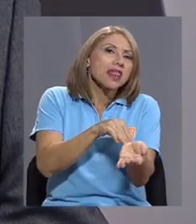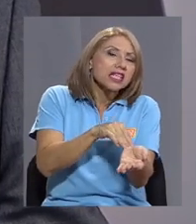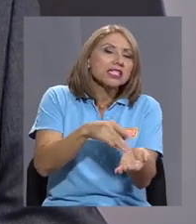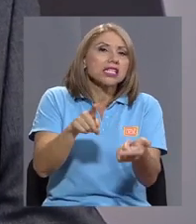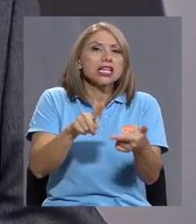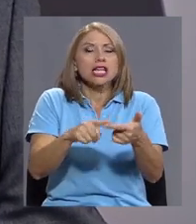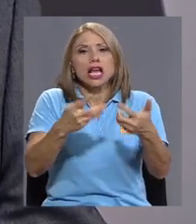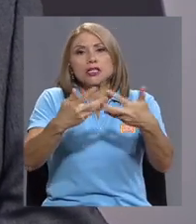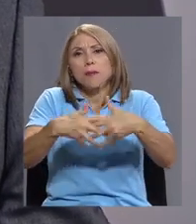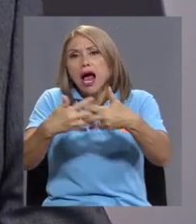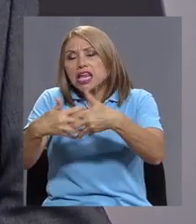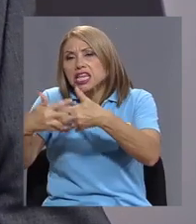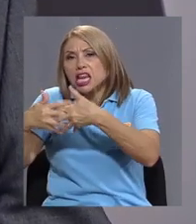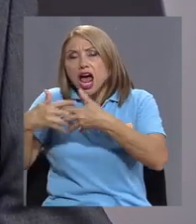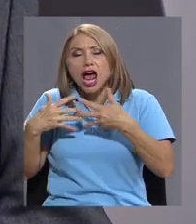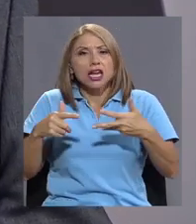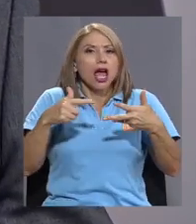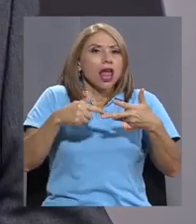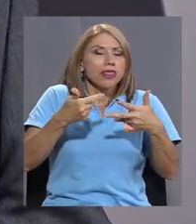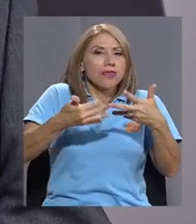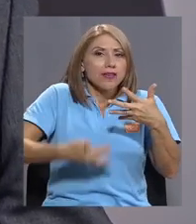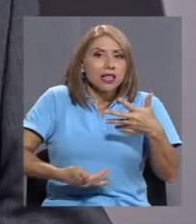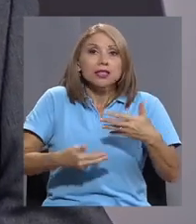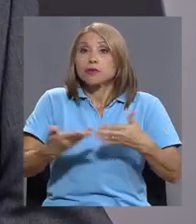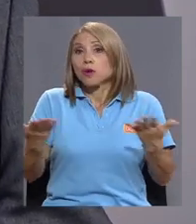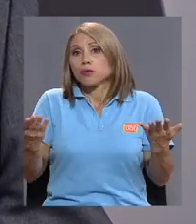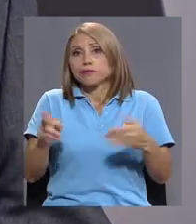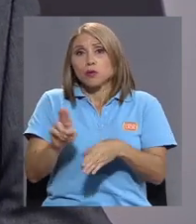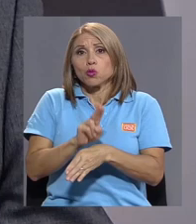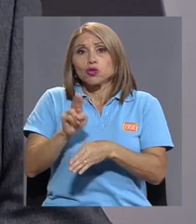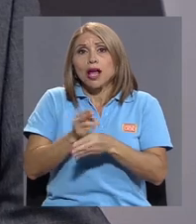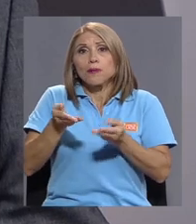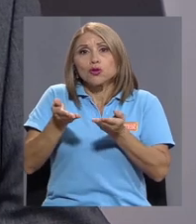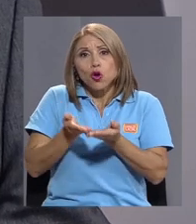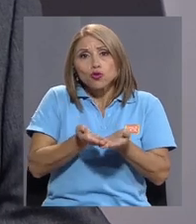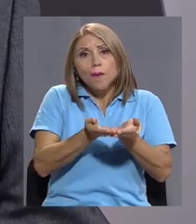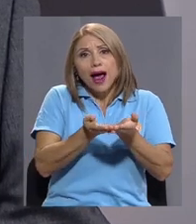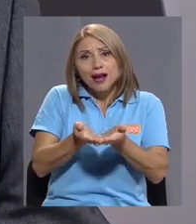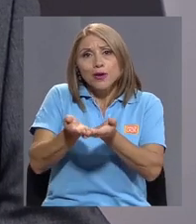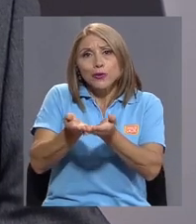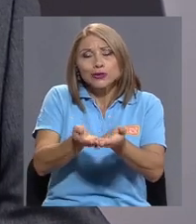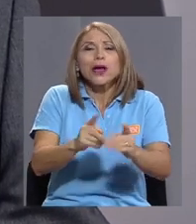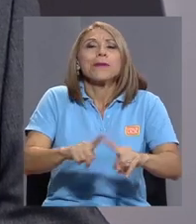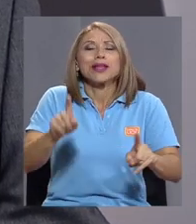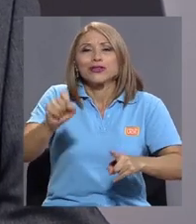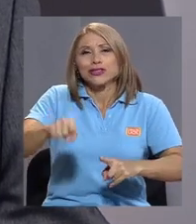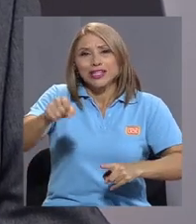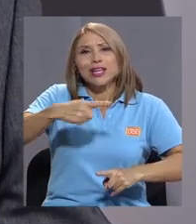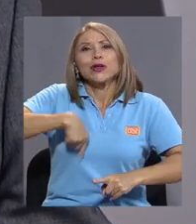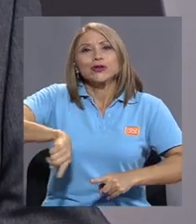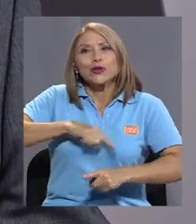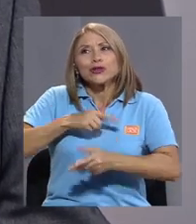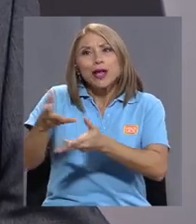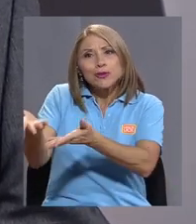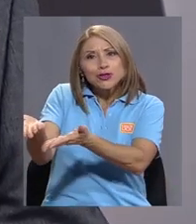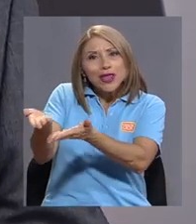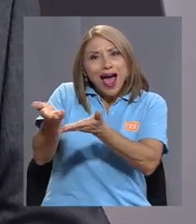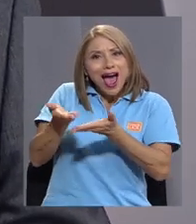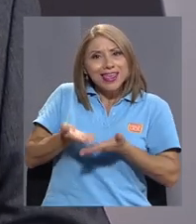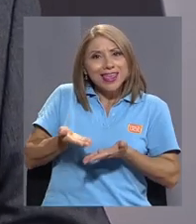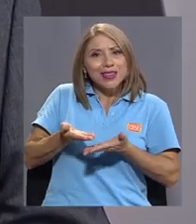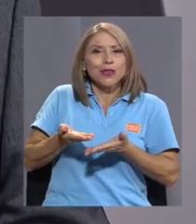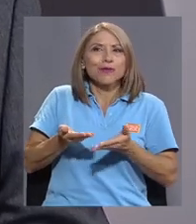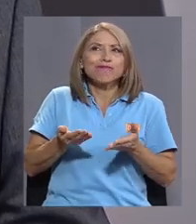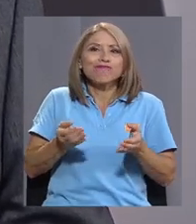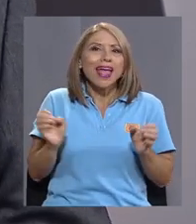medicinas, maquinaria, etcétera. Bueno, pues usamos los barcos, que también... Pero sí, en efecto, estamos haciendo una importación de energía